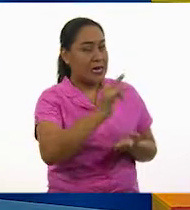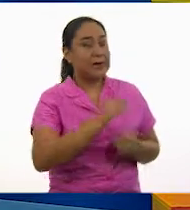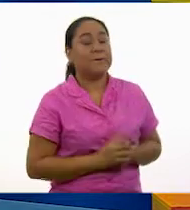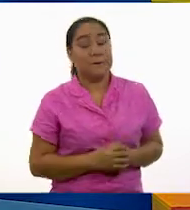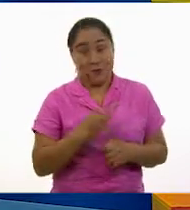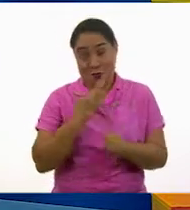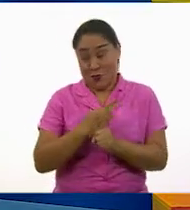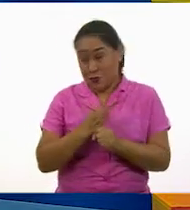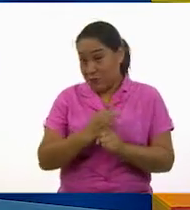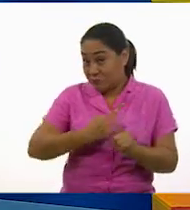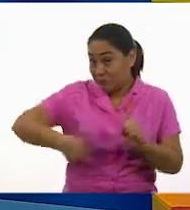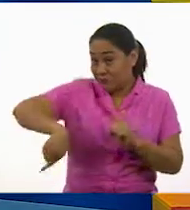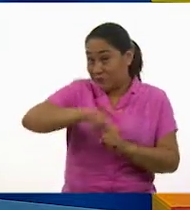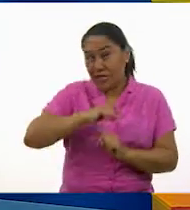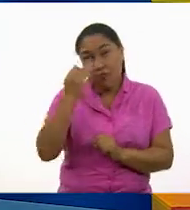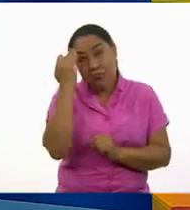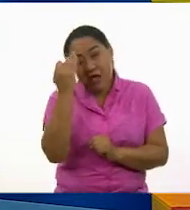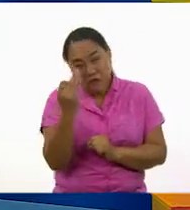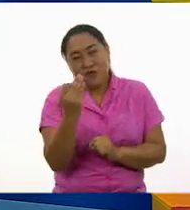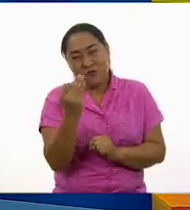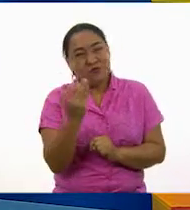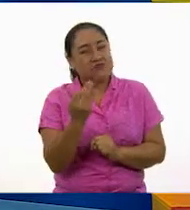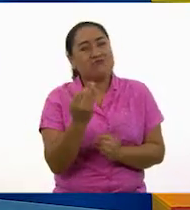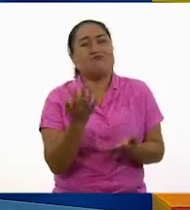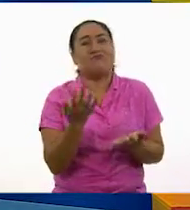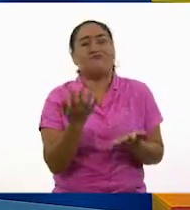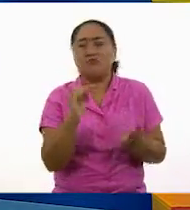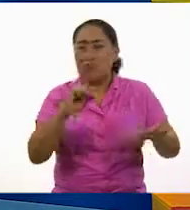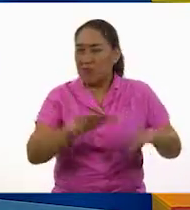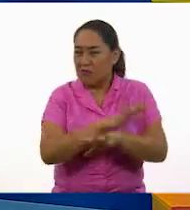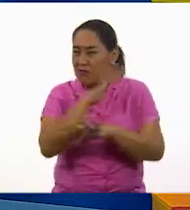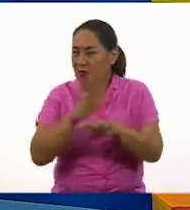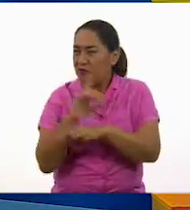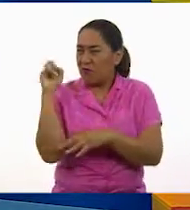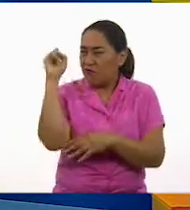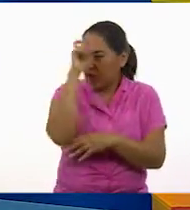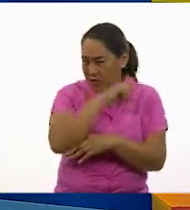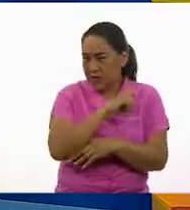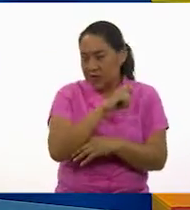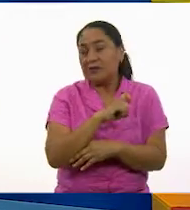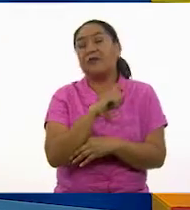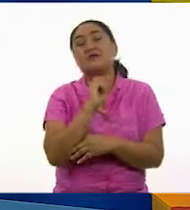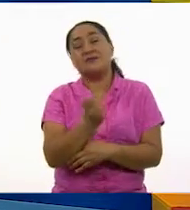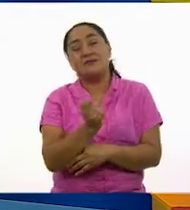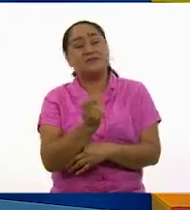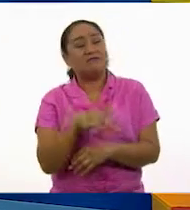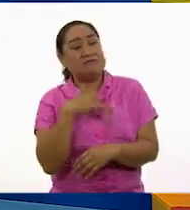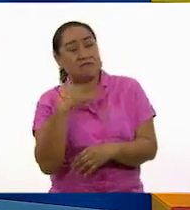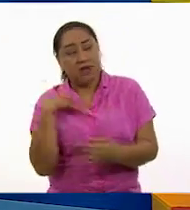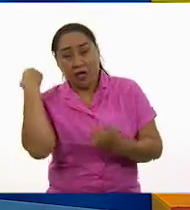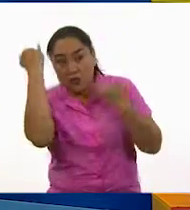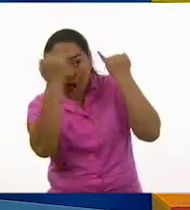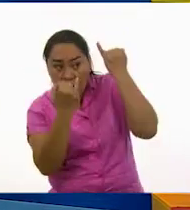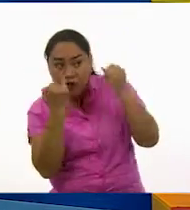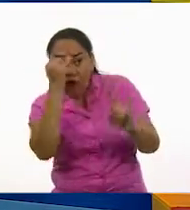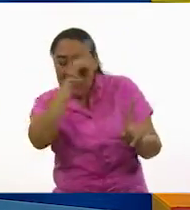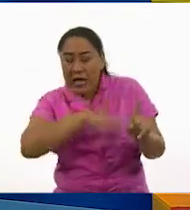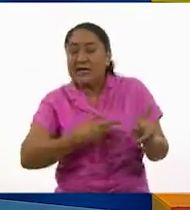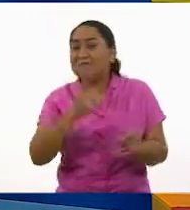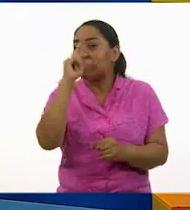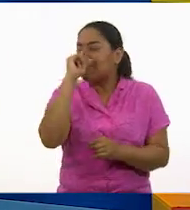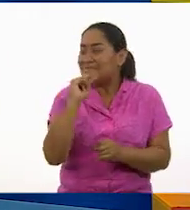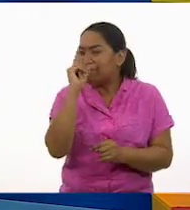en una sociedad diferente y compleja. Y los prejuicios y estereotipos limitan nuestro acceso a